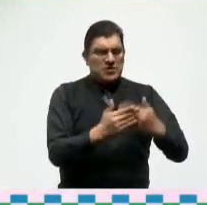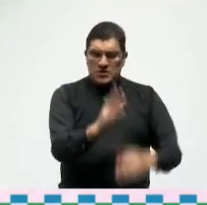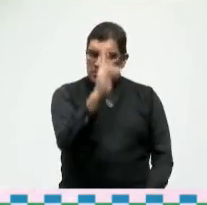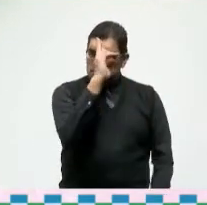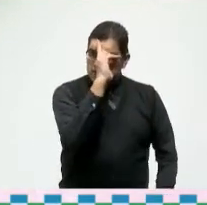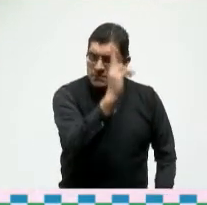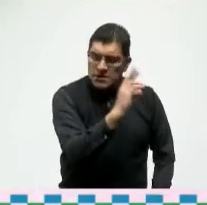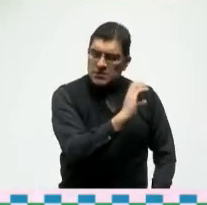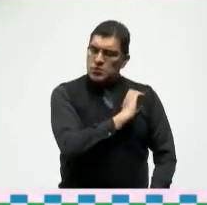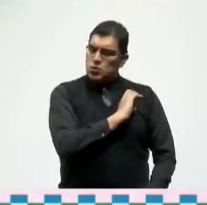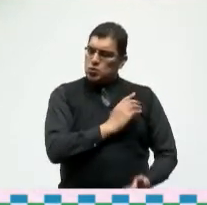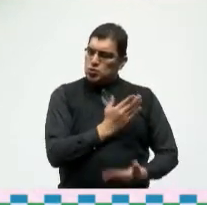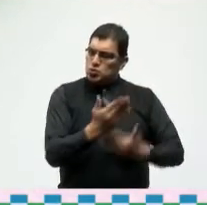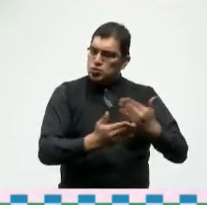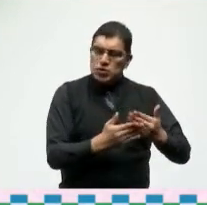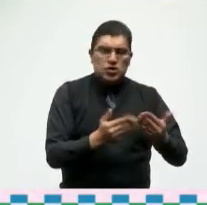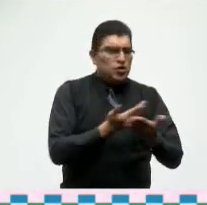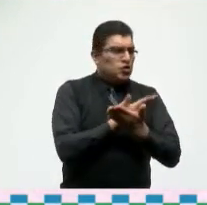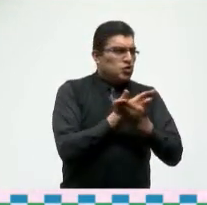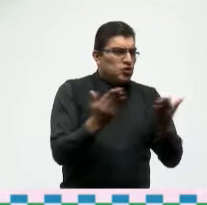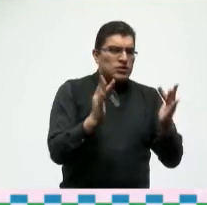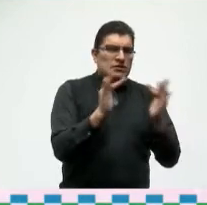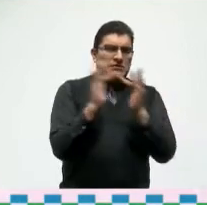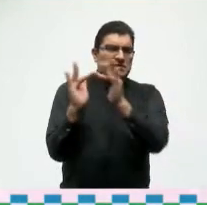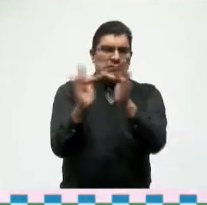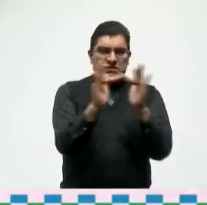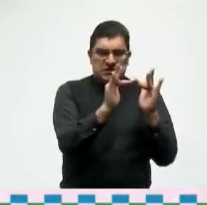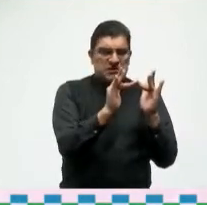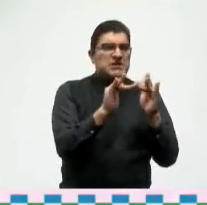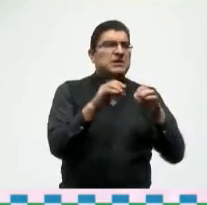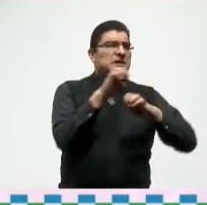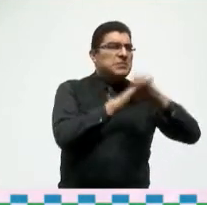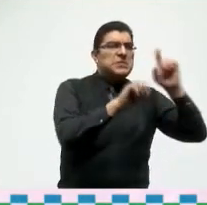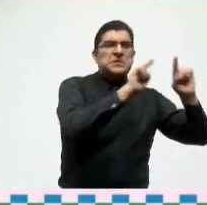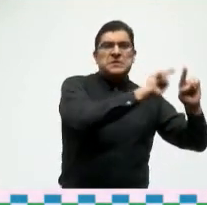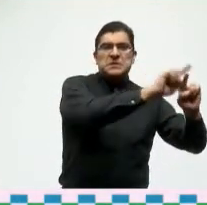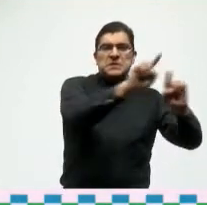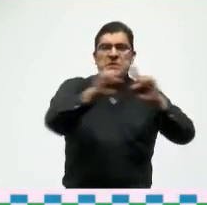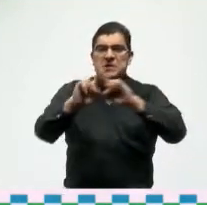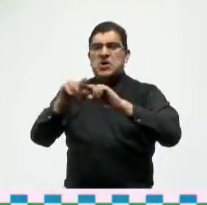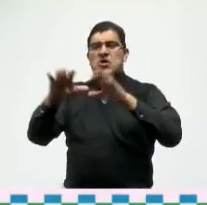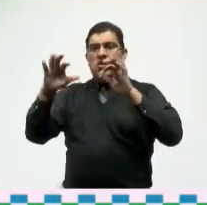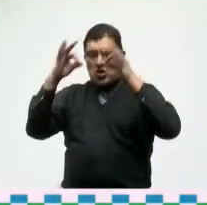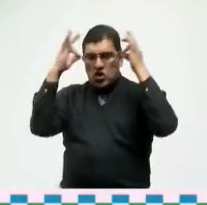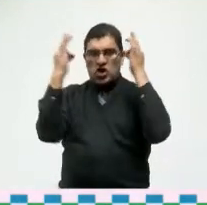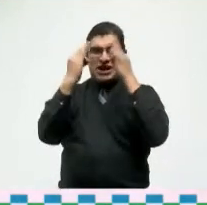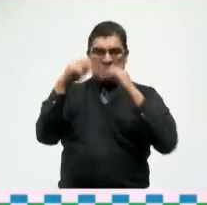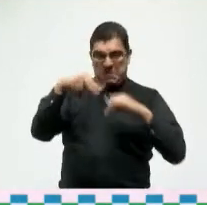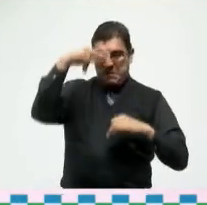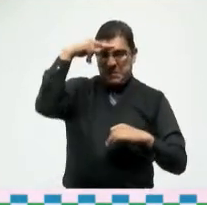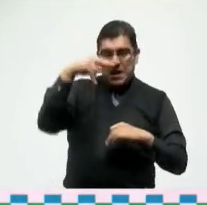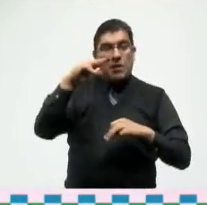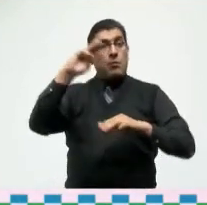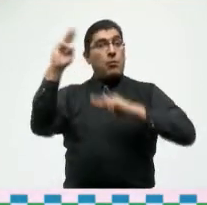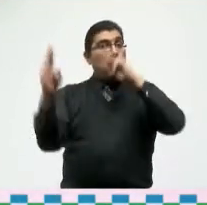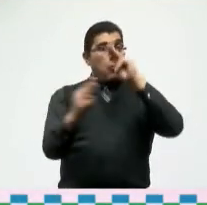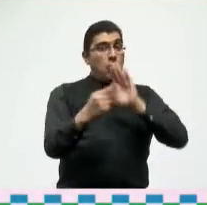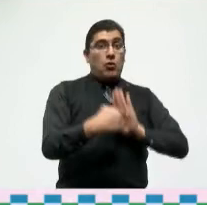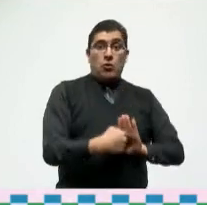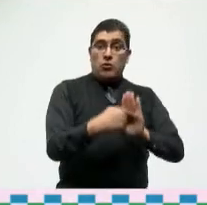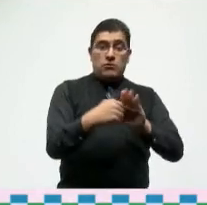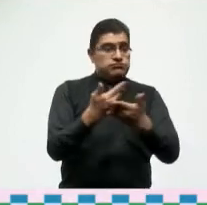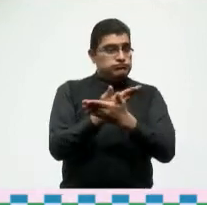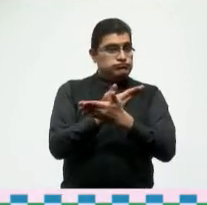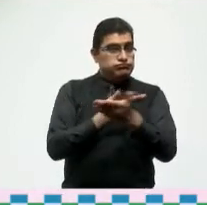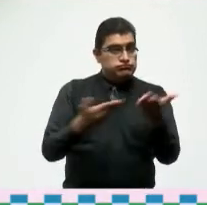respeto y afecto a toda la red de embajadas y consulados de México en el mundo quienes el día